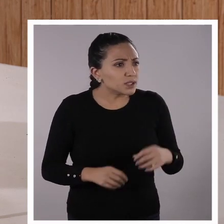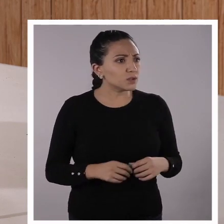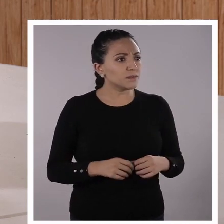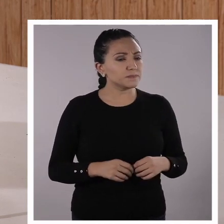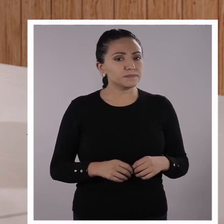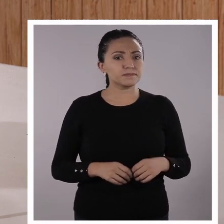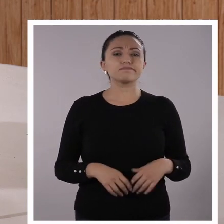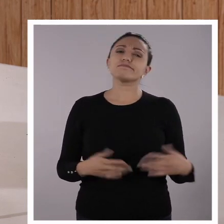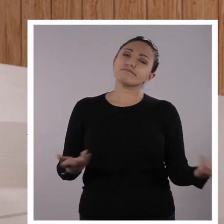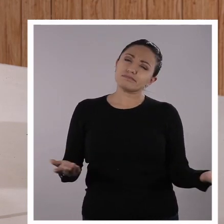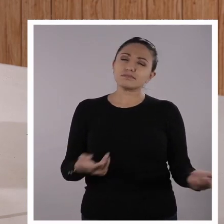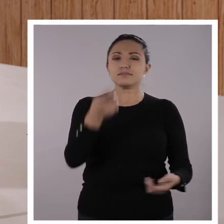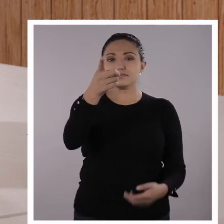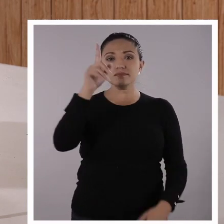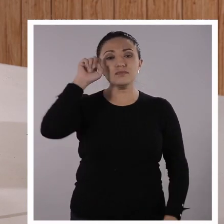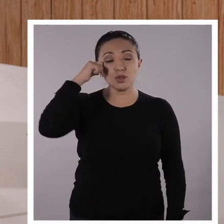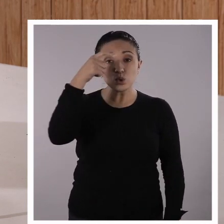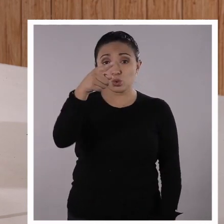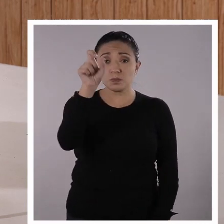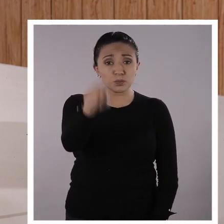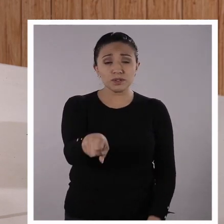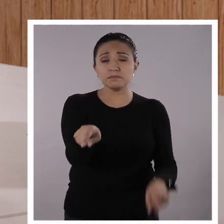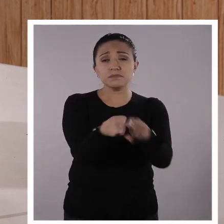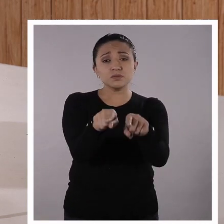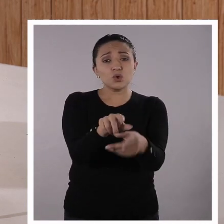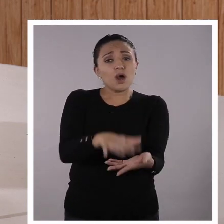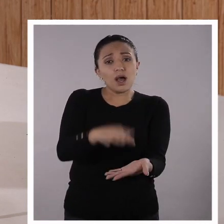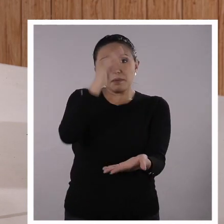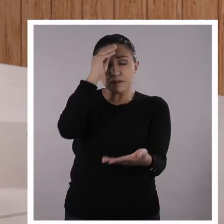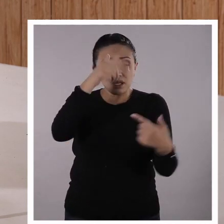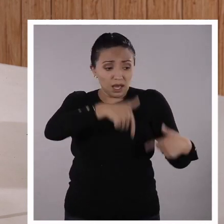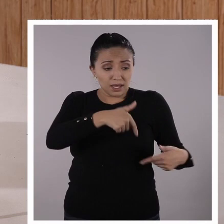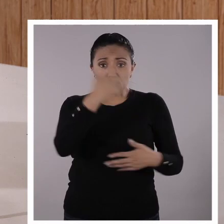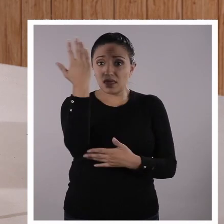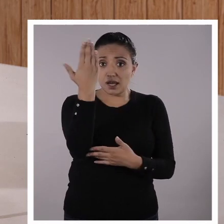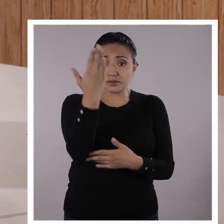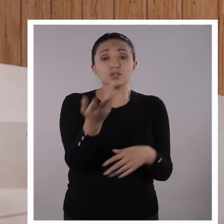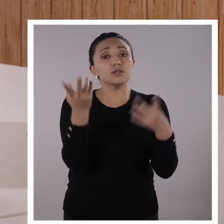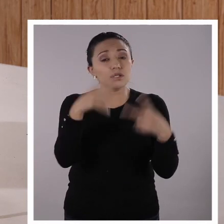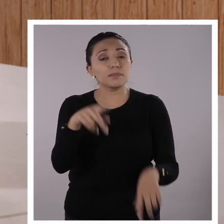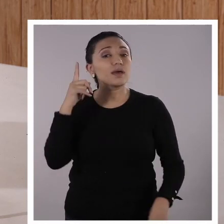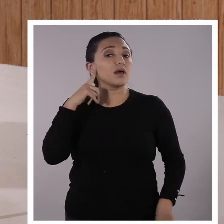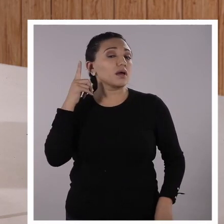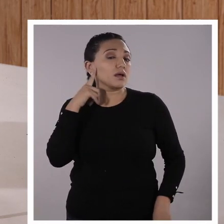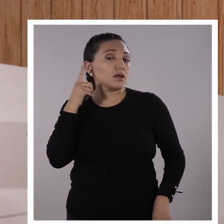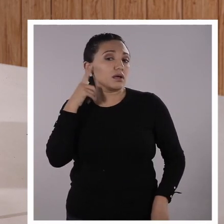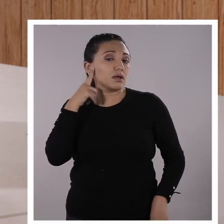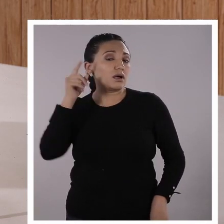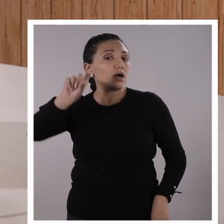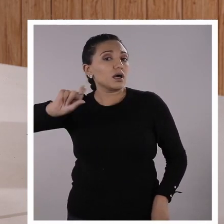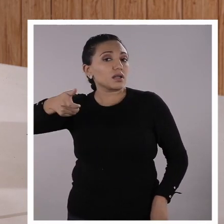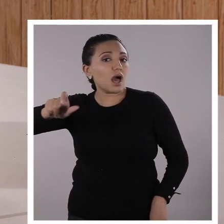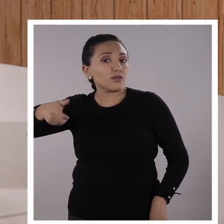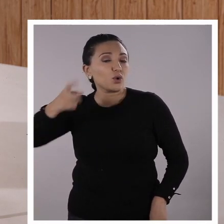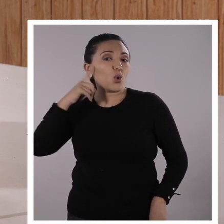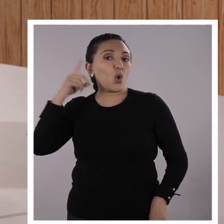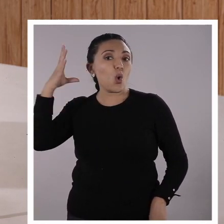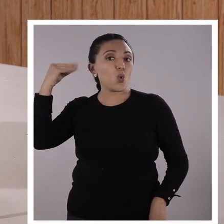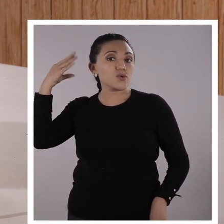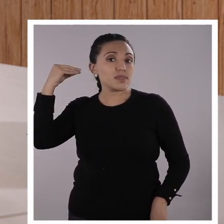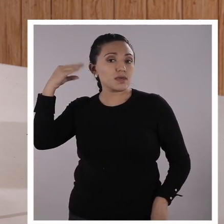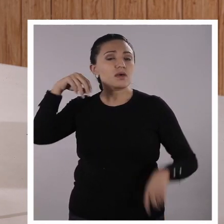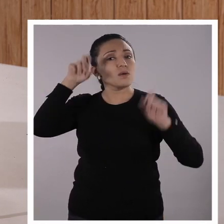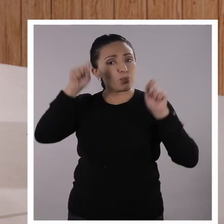profe. Chicos de chicas, recuerden que ustedes también pueden seguir aprendiendo, no solamente aquí con nosotros, sino también a partir de o a través de la radio.